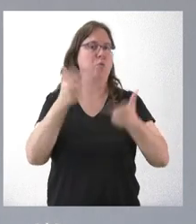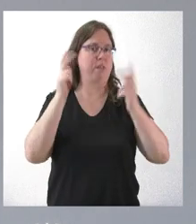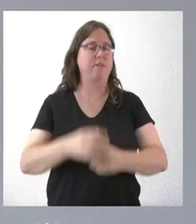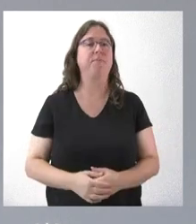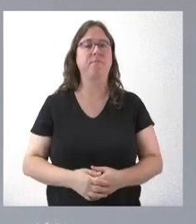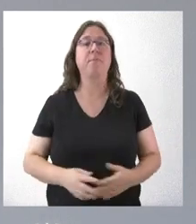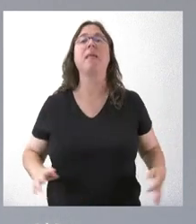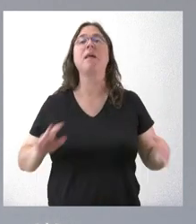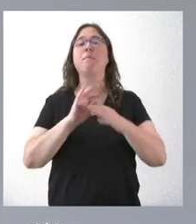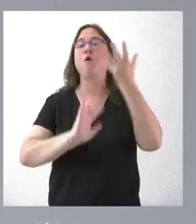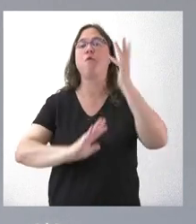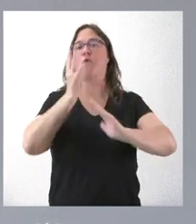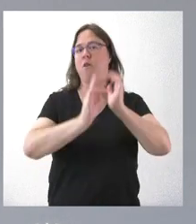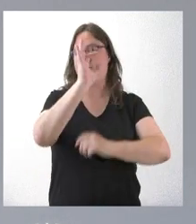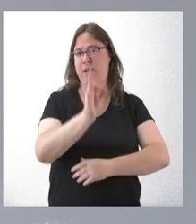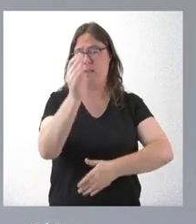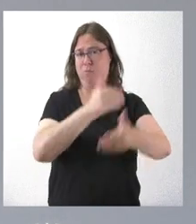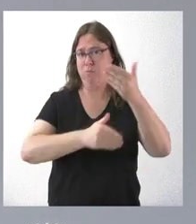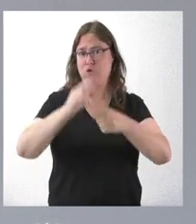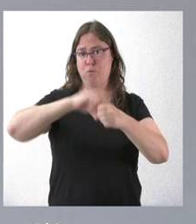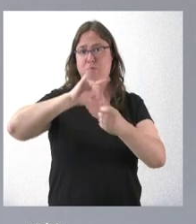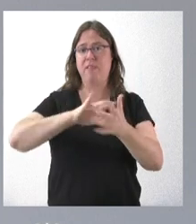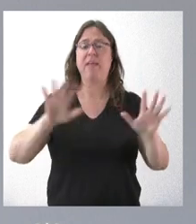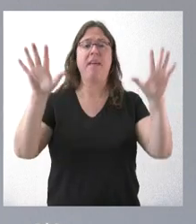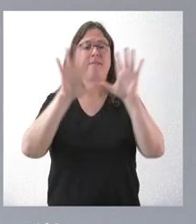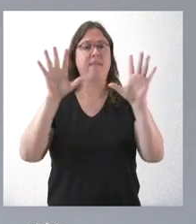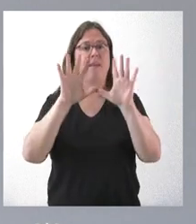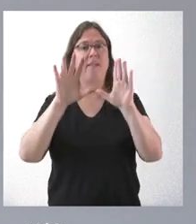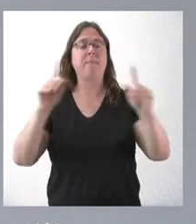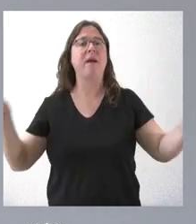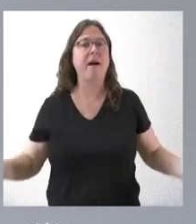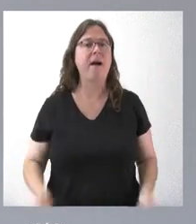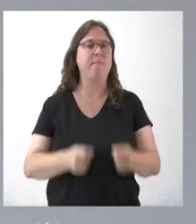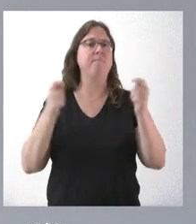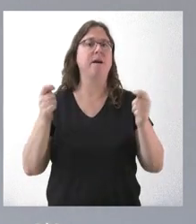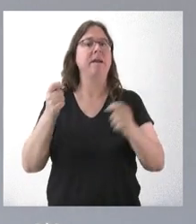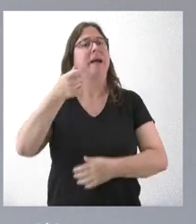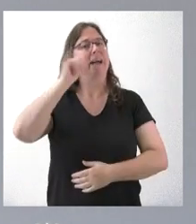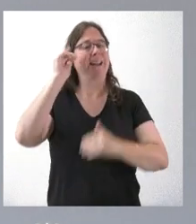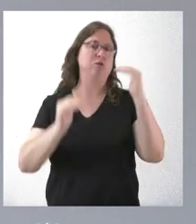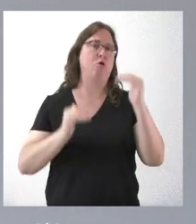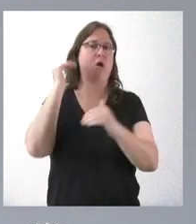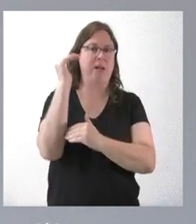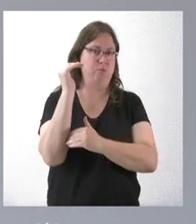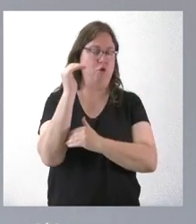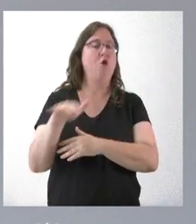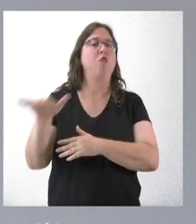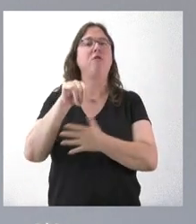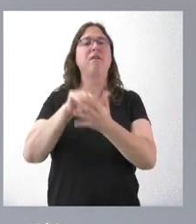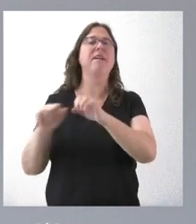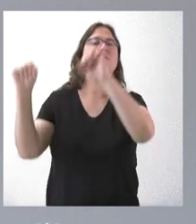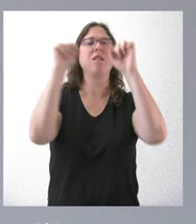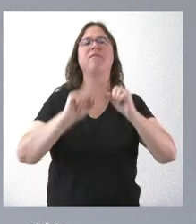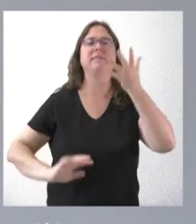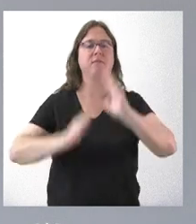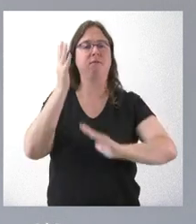Respecto a los incendios, efectivamente, el próximo lunes, día 10, se presenta la campaña de riesgo alto, se presenta en el Centro de Defensa contra el Fuego.